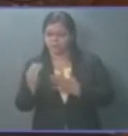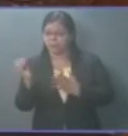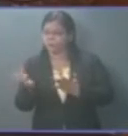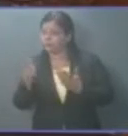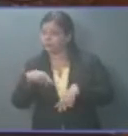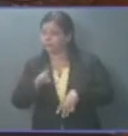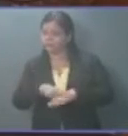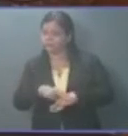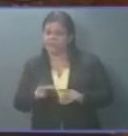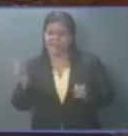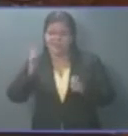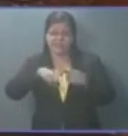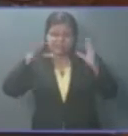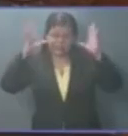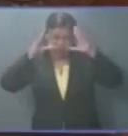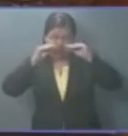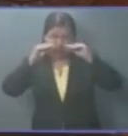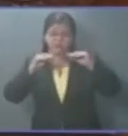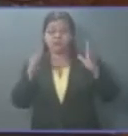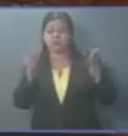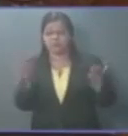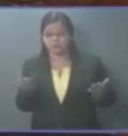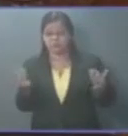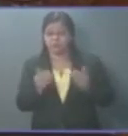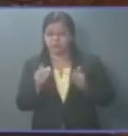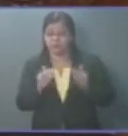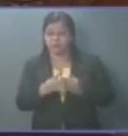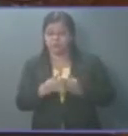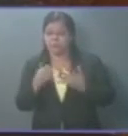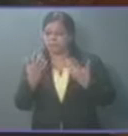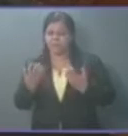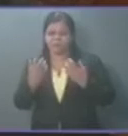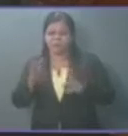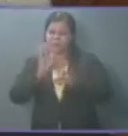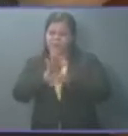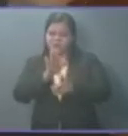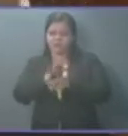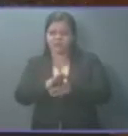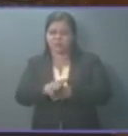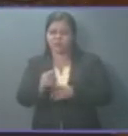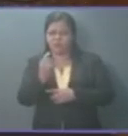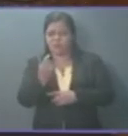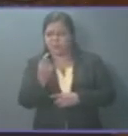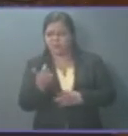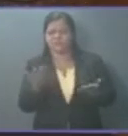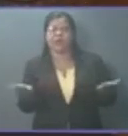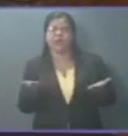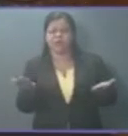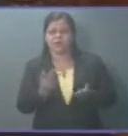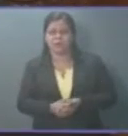hasta altas horas de la noche incluso los han estado asediando. La policía brilla por su